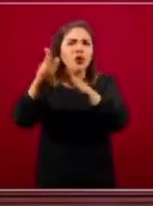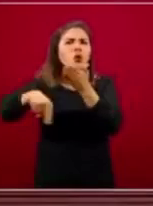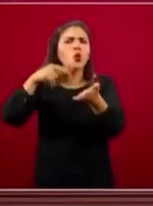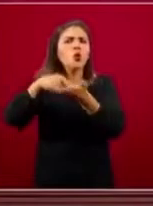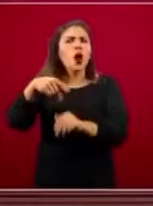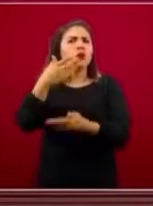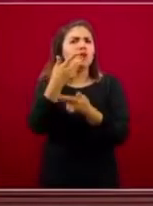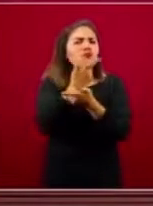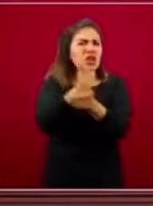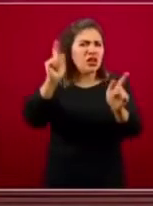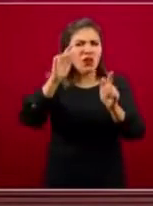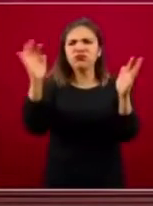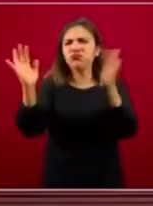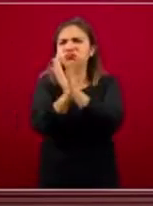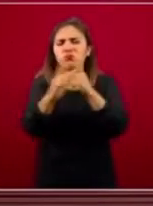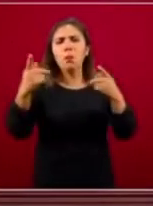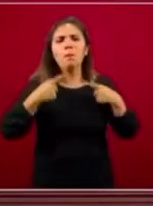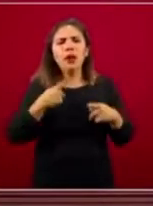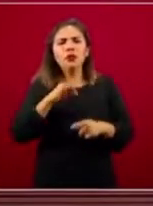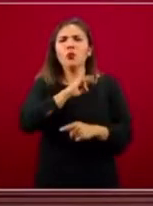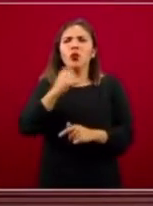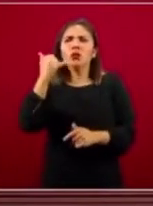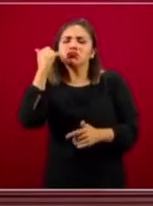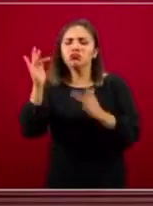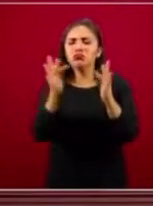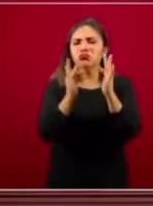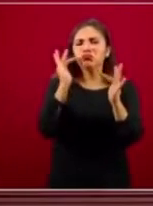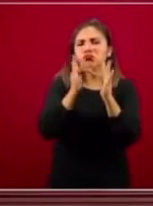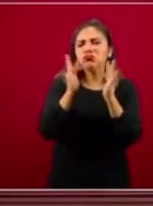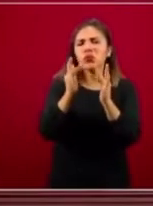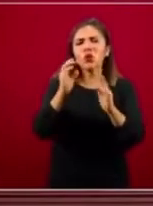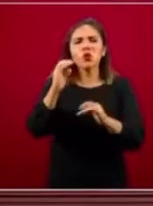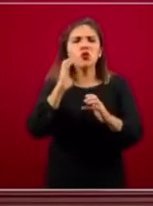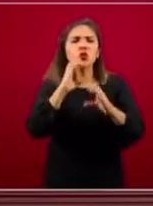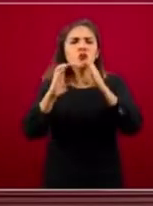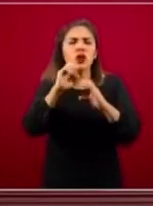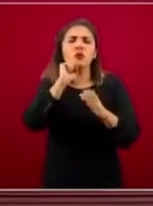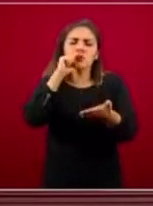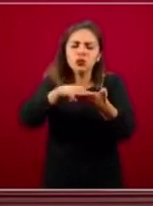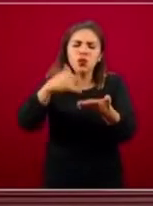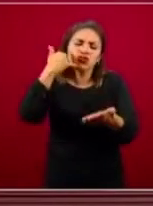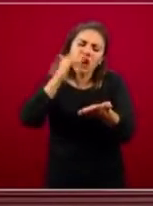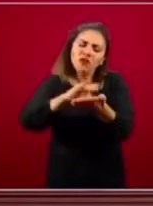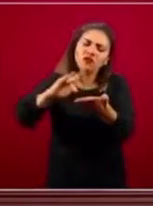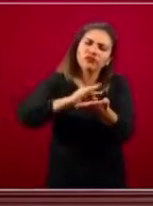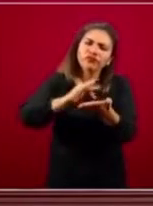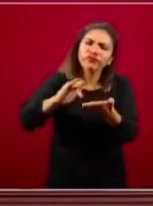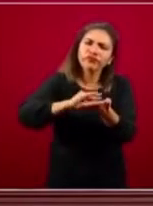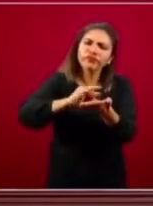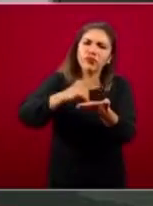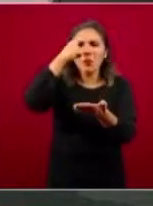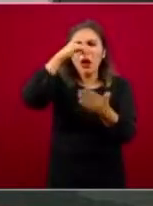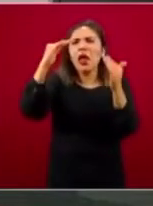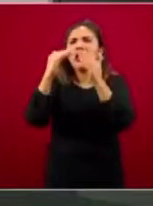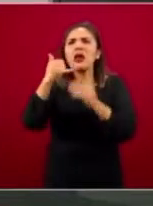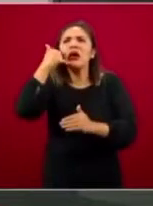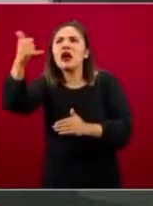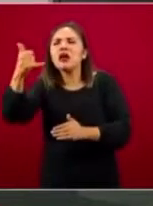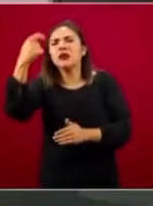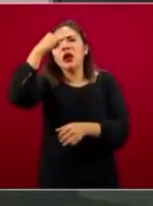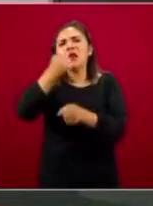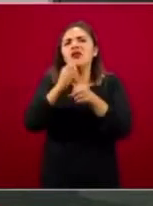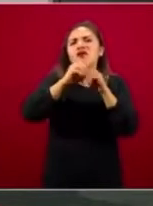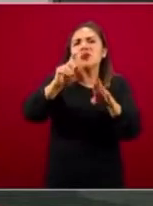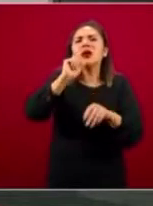públicas, de tal manera que la gente se pueda comunicar con teléfonos inteligentes desde ahí mismo a sus casas y dar